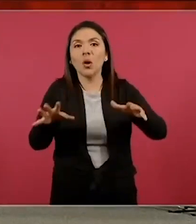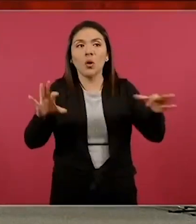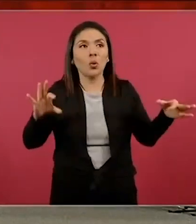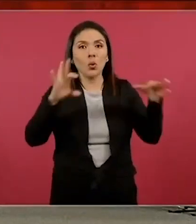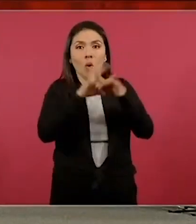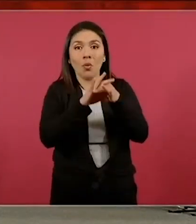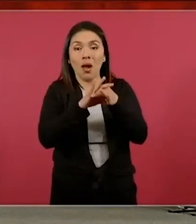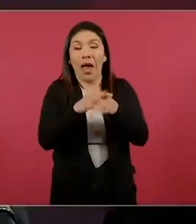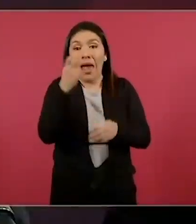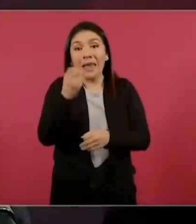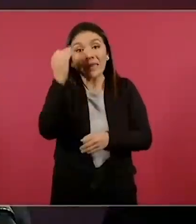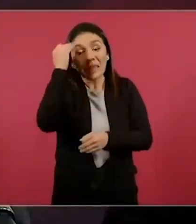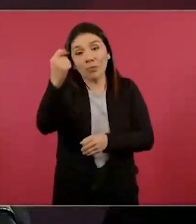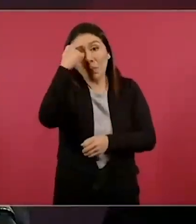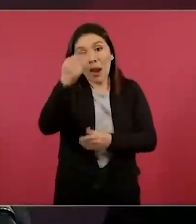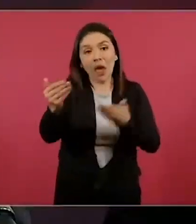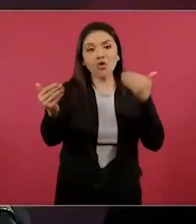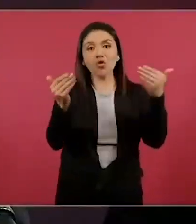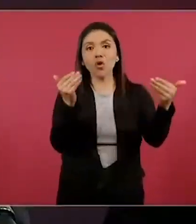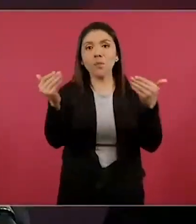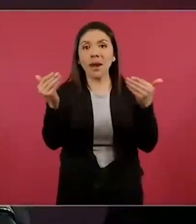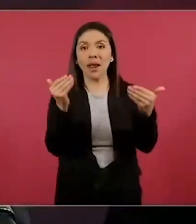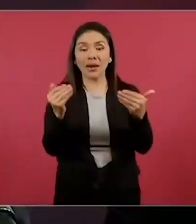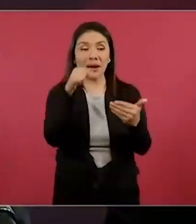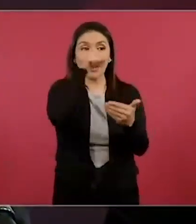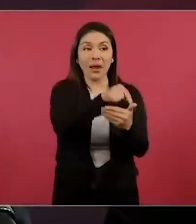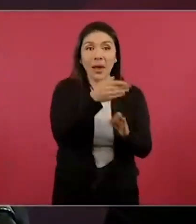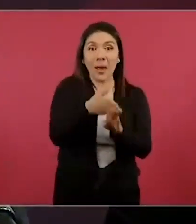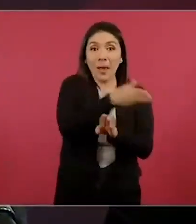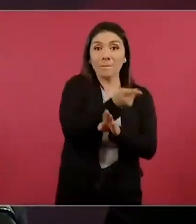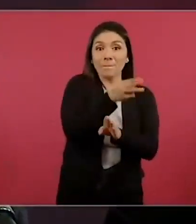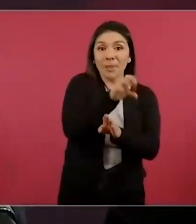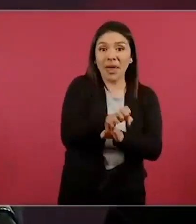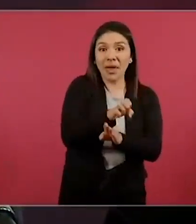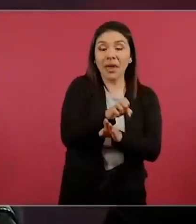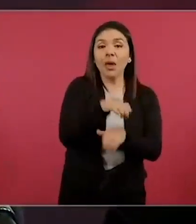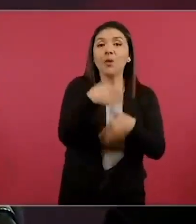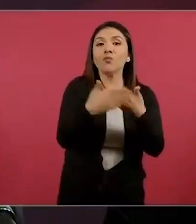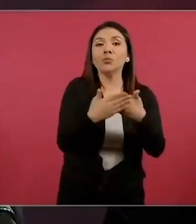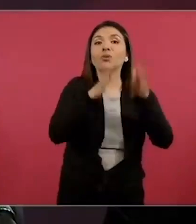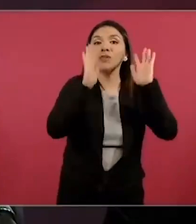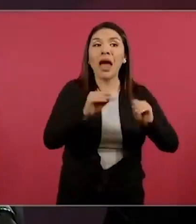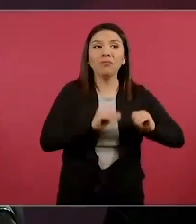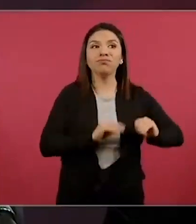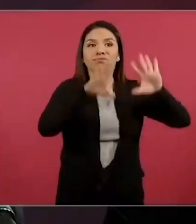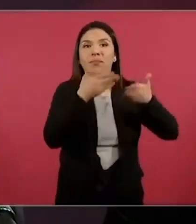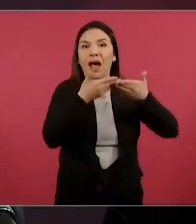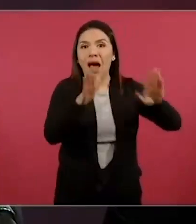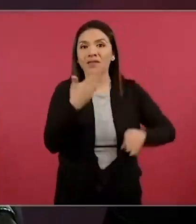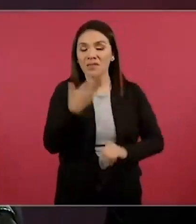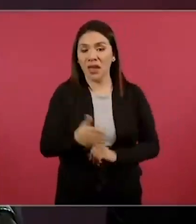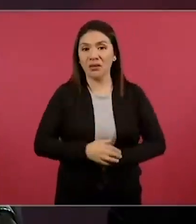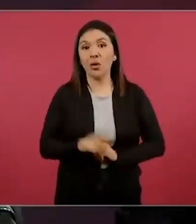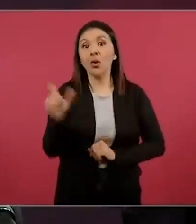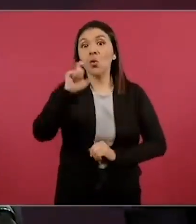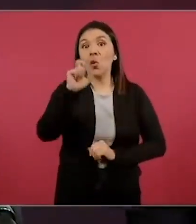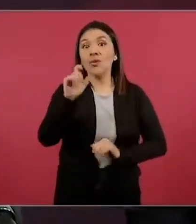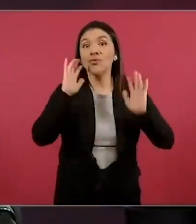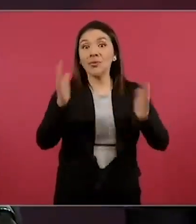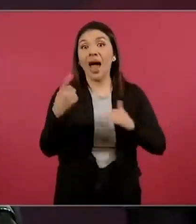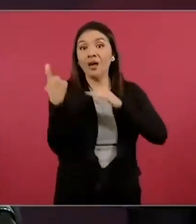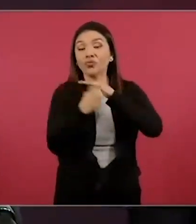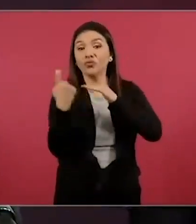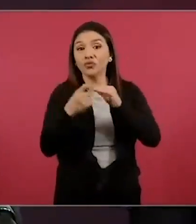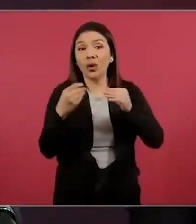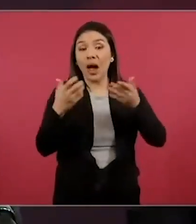comparando y el preproductivo iba a quedar ya productivo. Entonces cuando la actualización y los usuarios